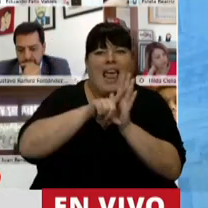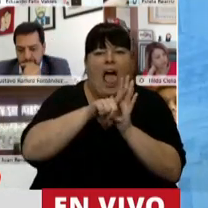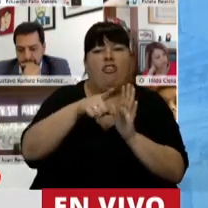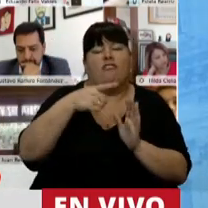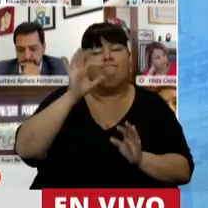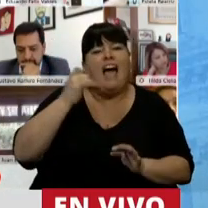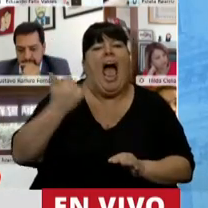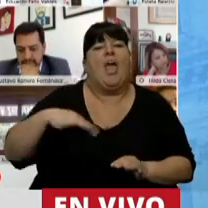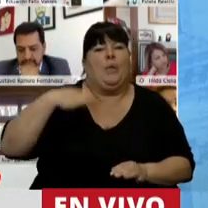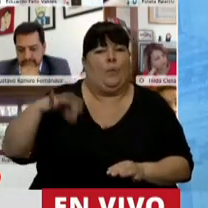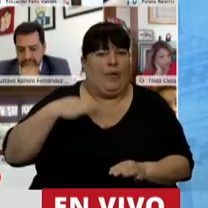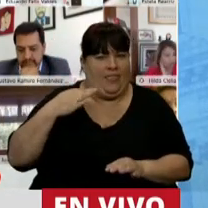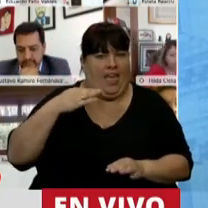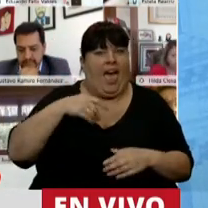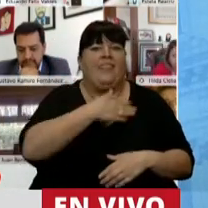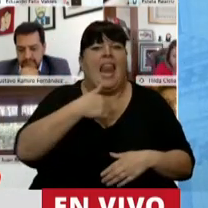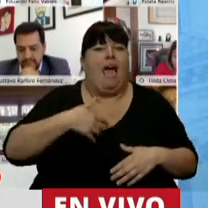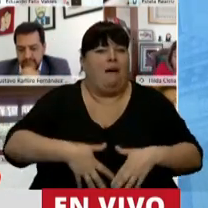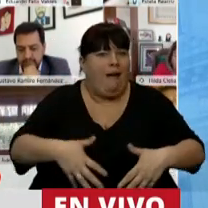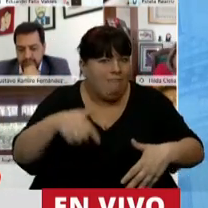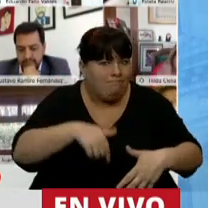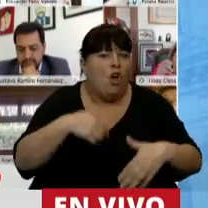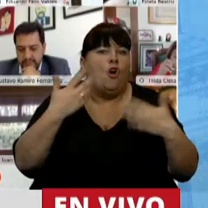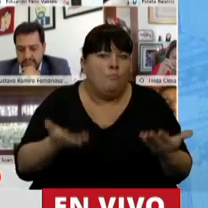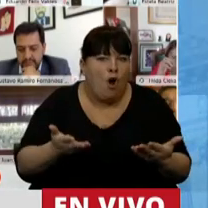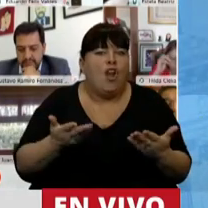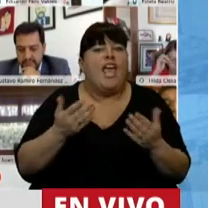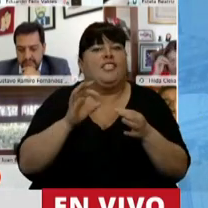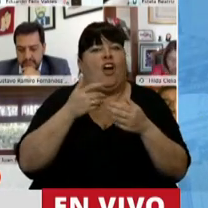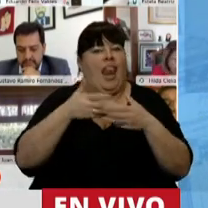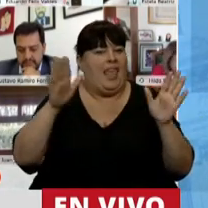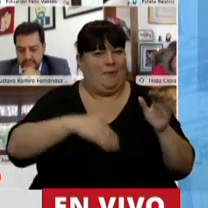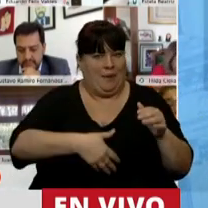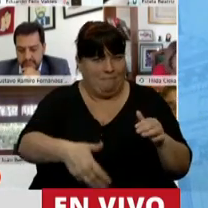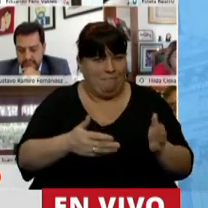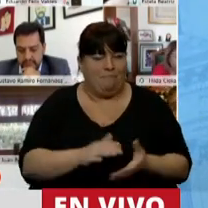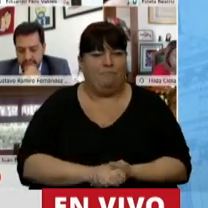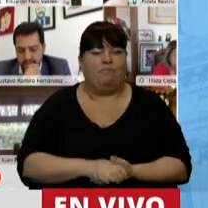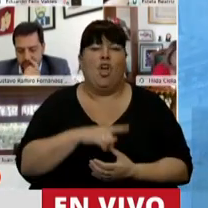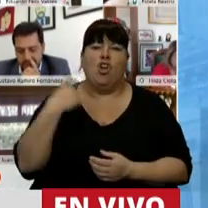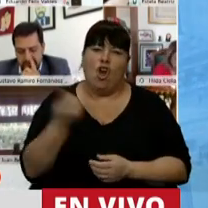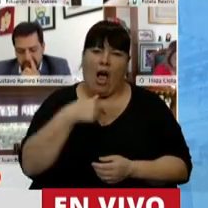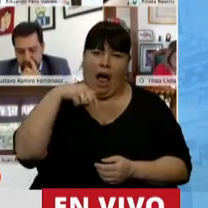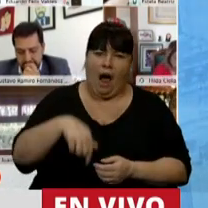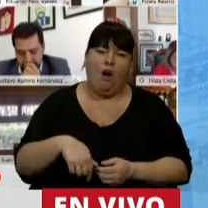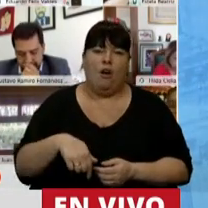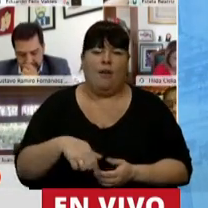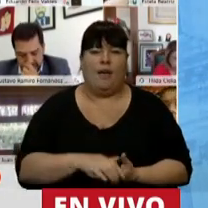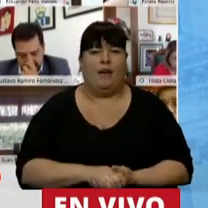que había vida dentro de una madre y por eso dieron la libertad de vientres. Y nosotros ahora